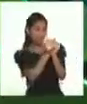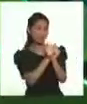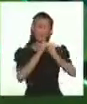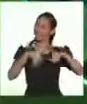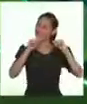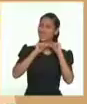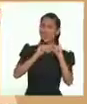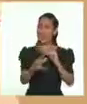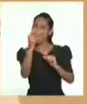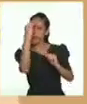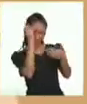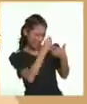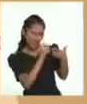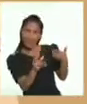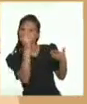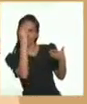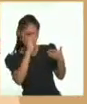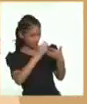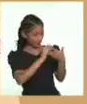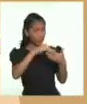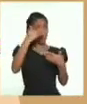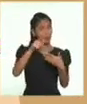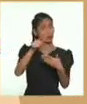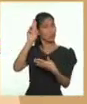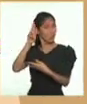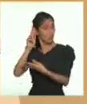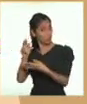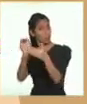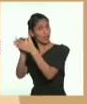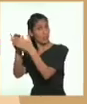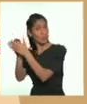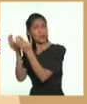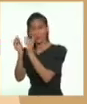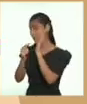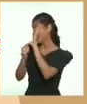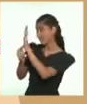acompañarnos. Sigan tomando apuntes para que luego lo puedan compartir con sus profesores y compañeros y compañeras.